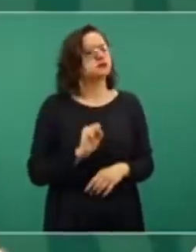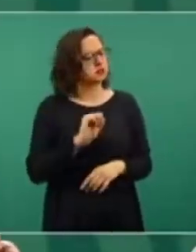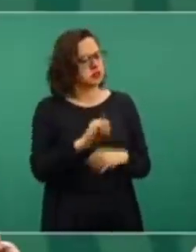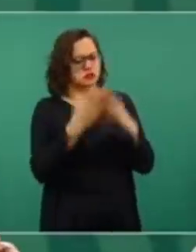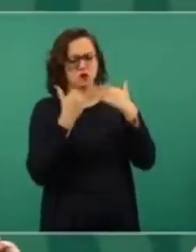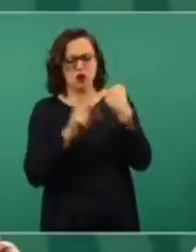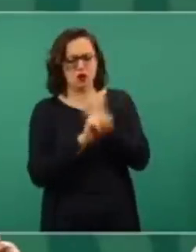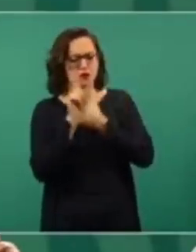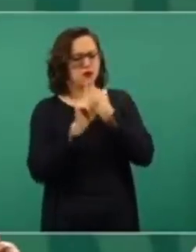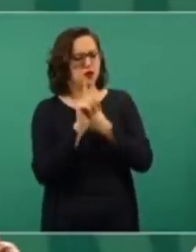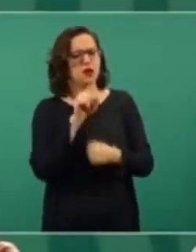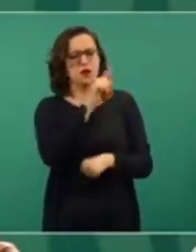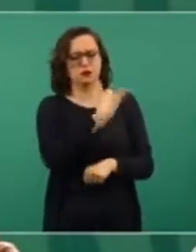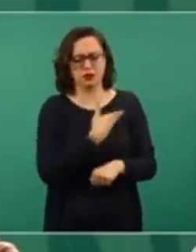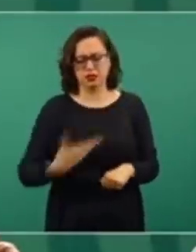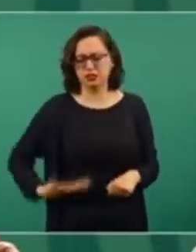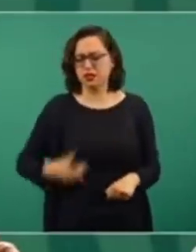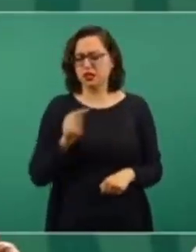Siempre.